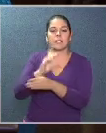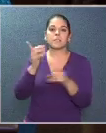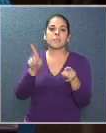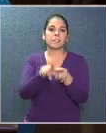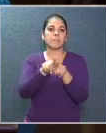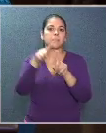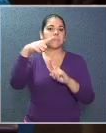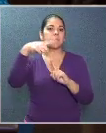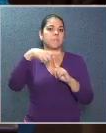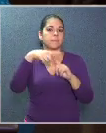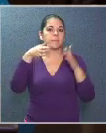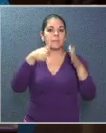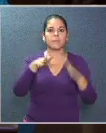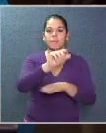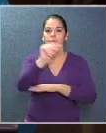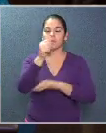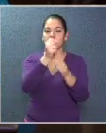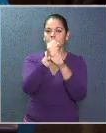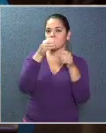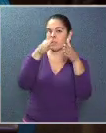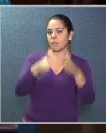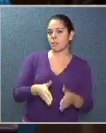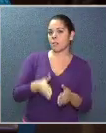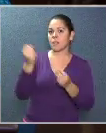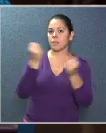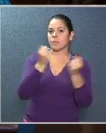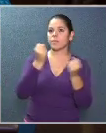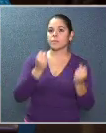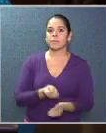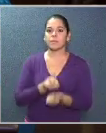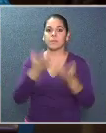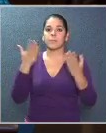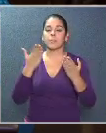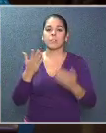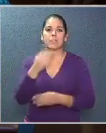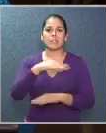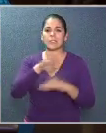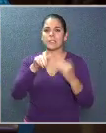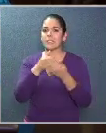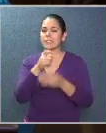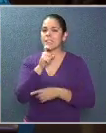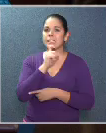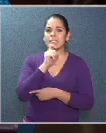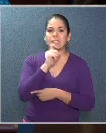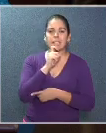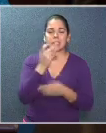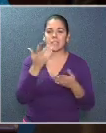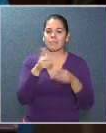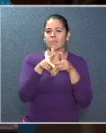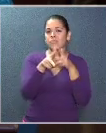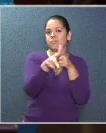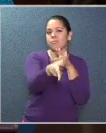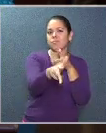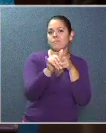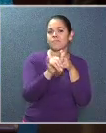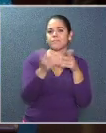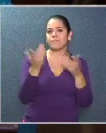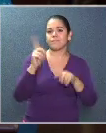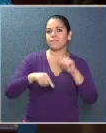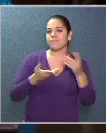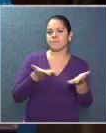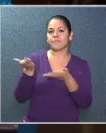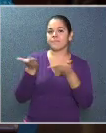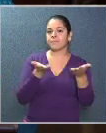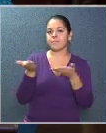los taxistas y demás trabajadores del transporte público para quienes se dificulta y se encarece la prestación del servicio.